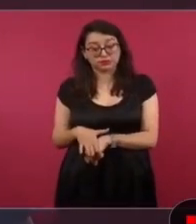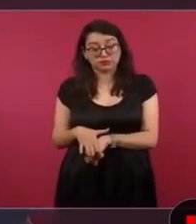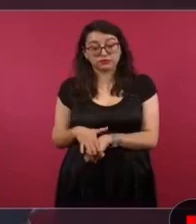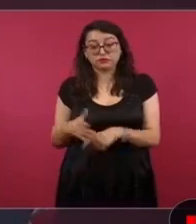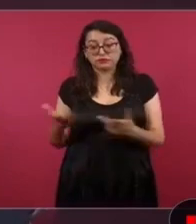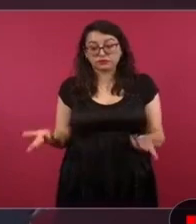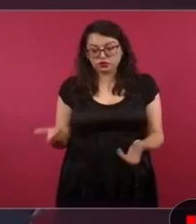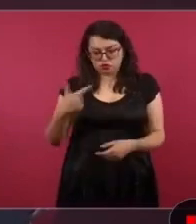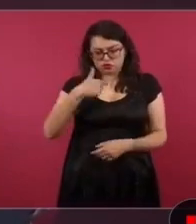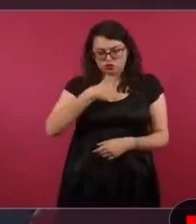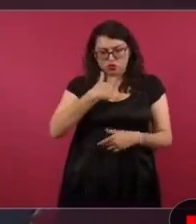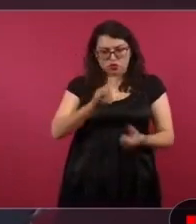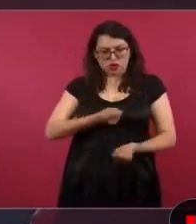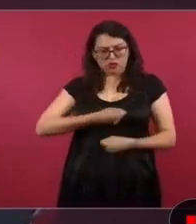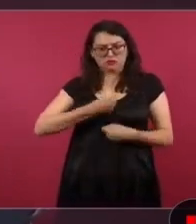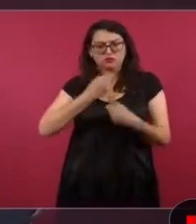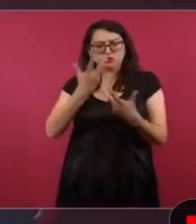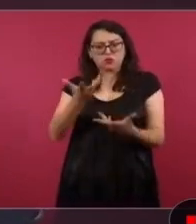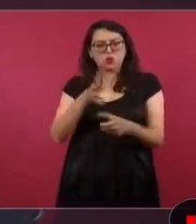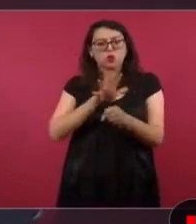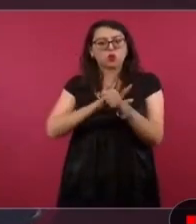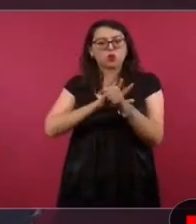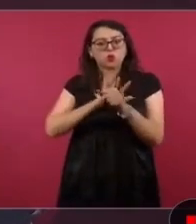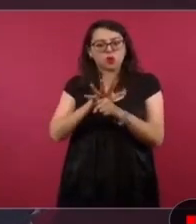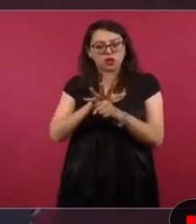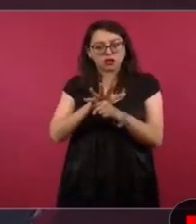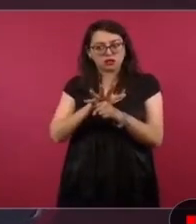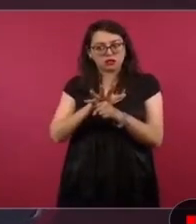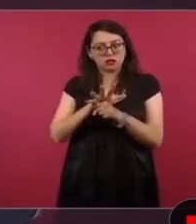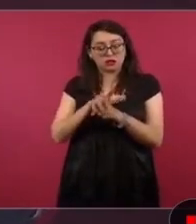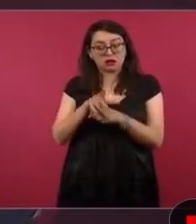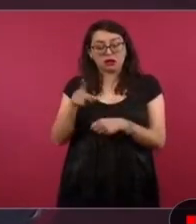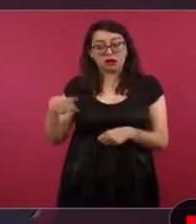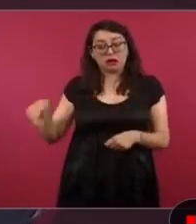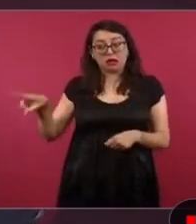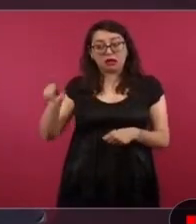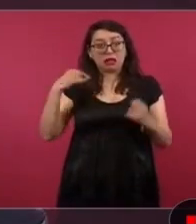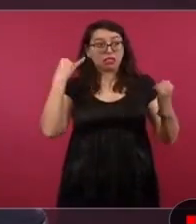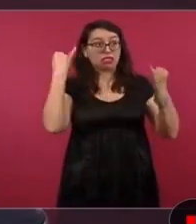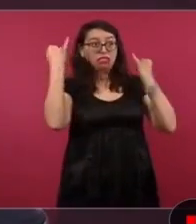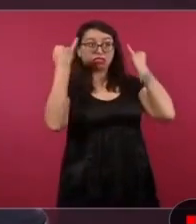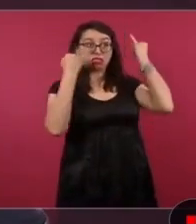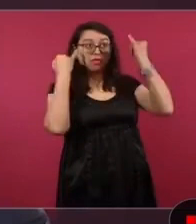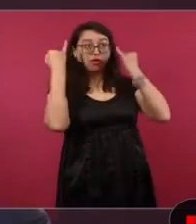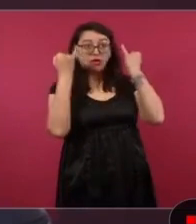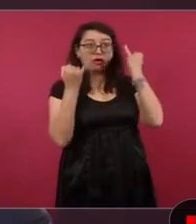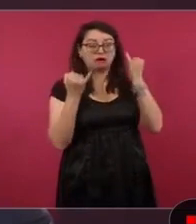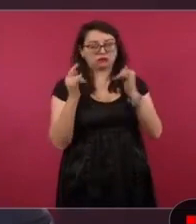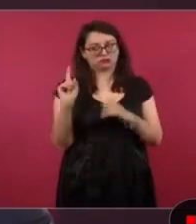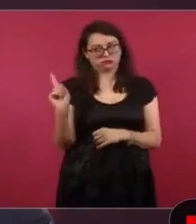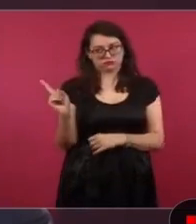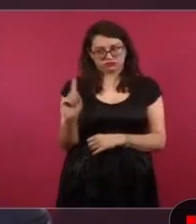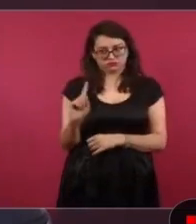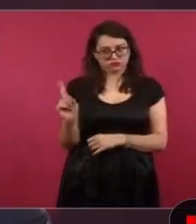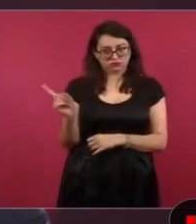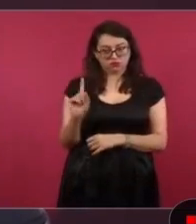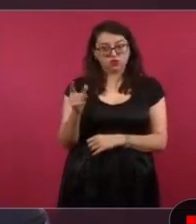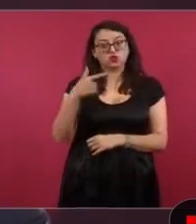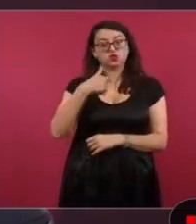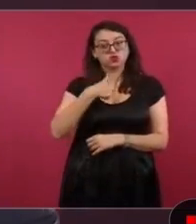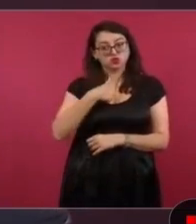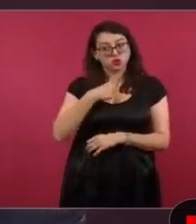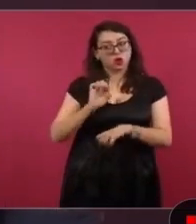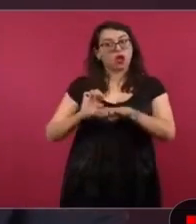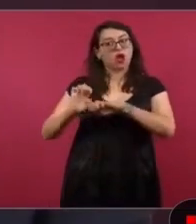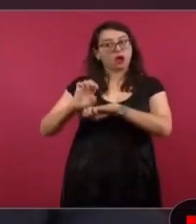expresé y que no haya manipulación. Porque yo respeto mucho al pueblo de Ecuador